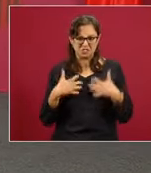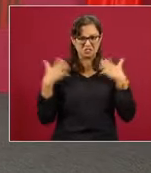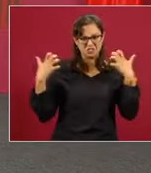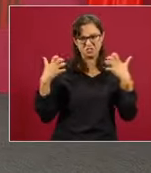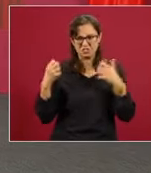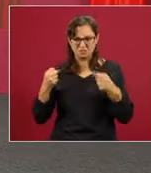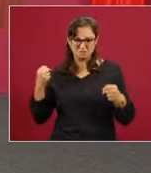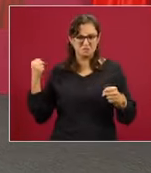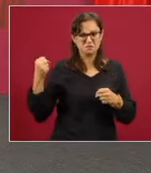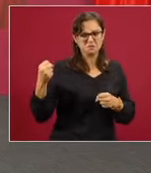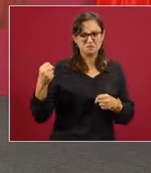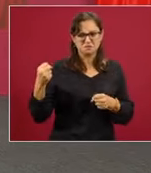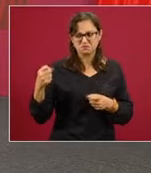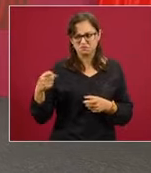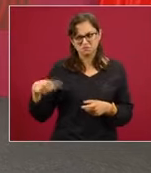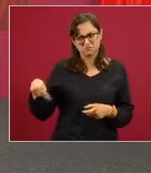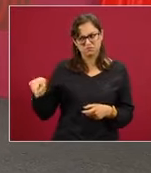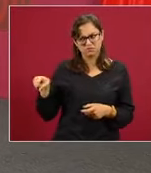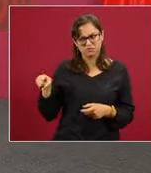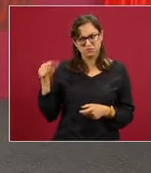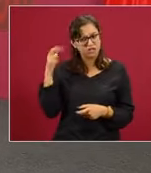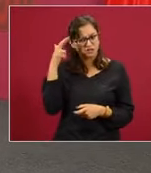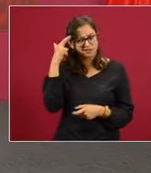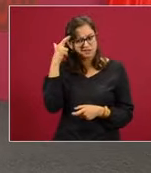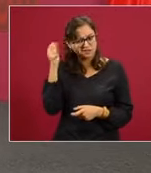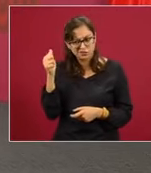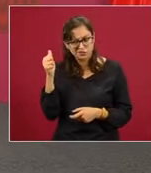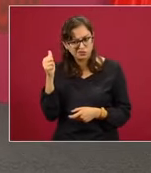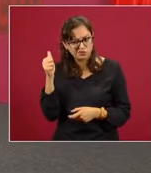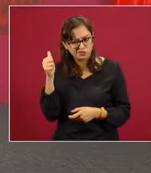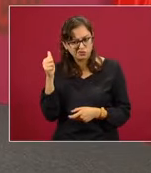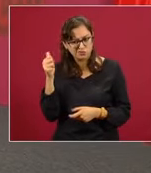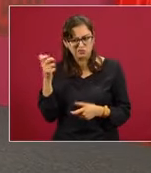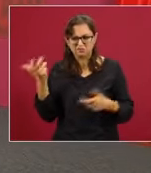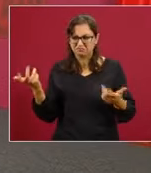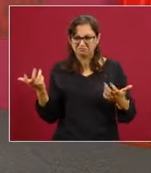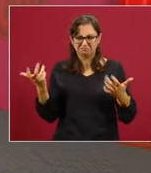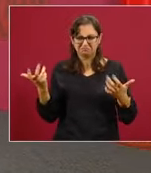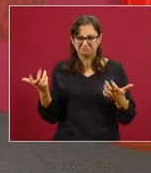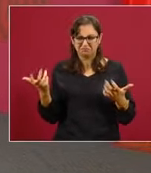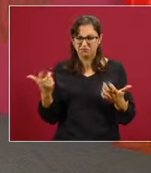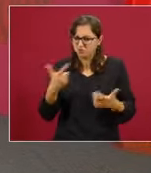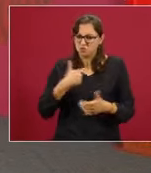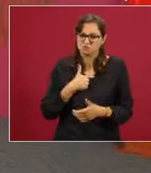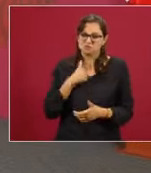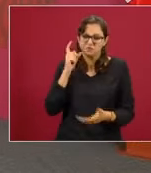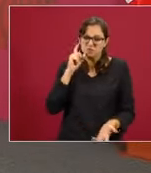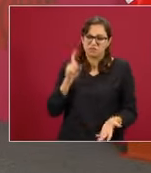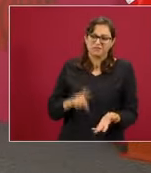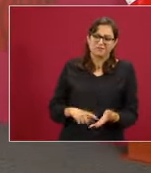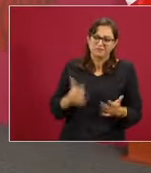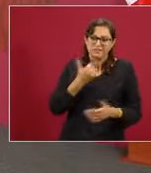no creo en la fuerza bruta, soy pacifista,